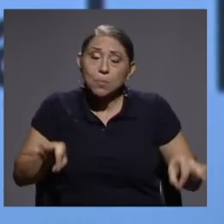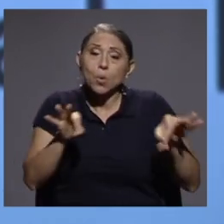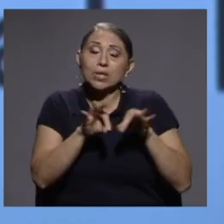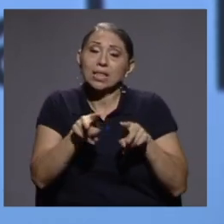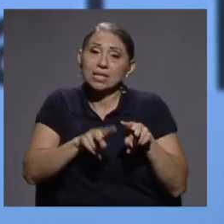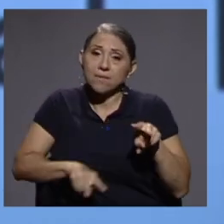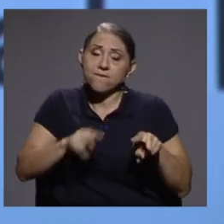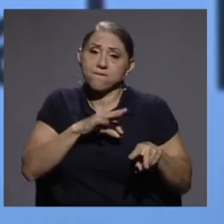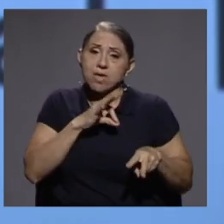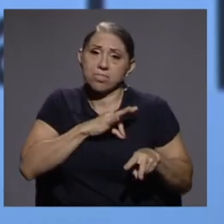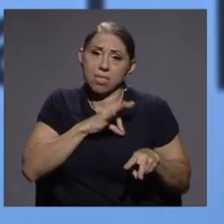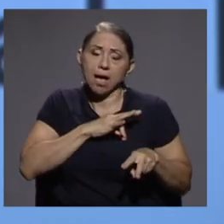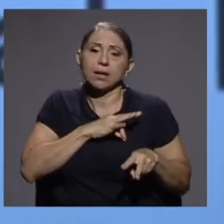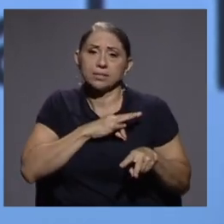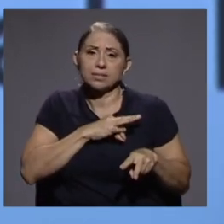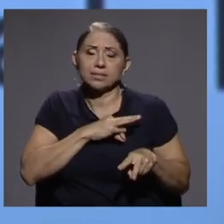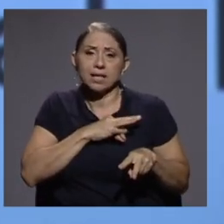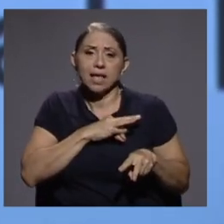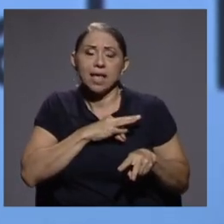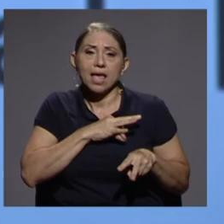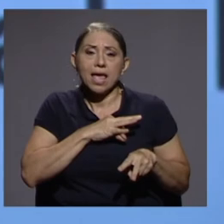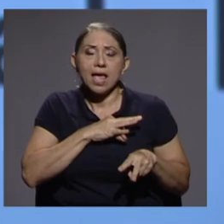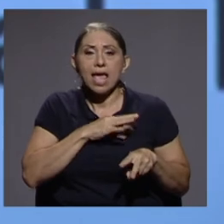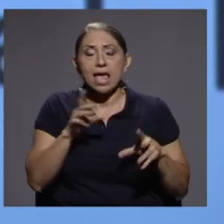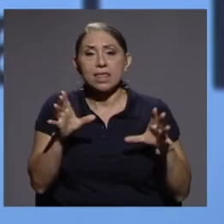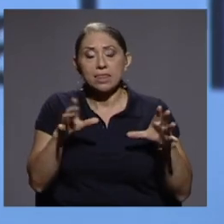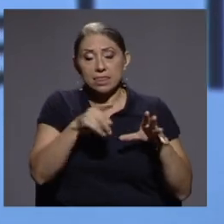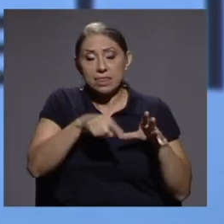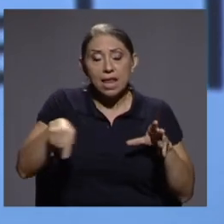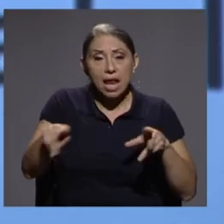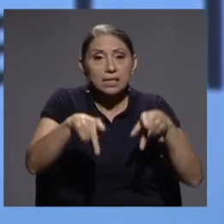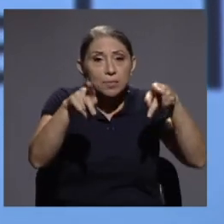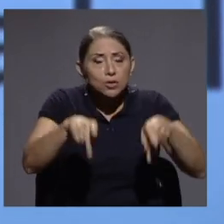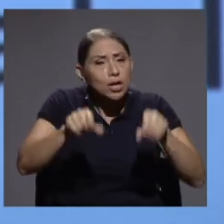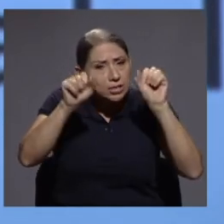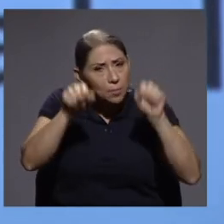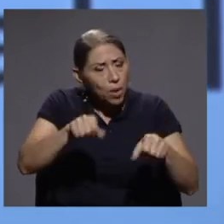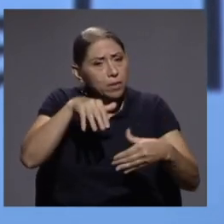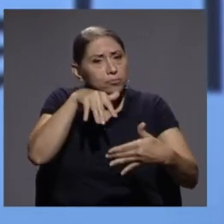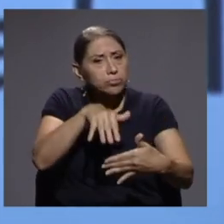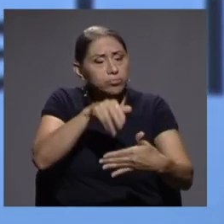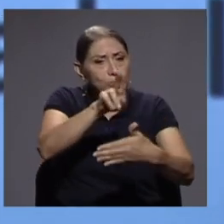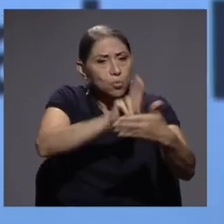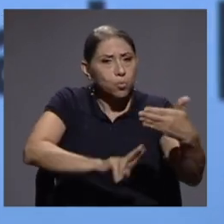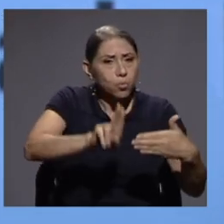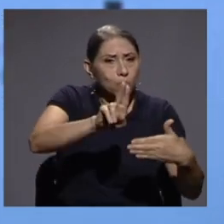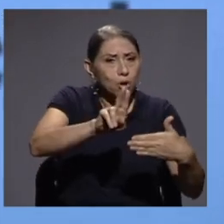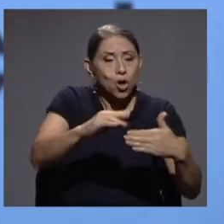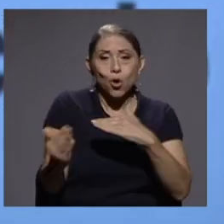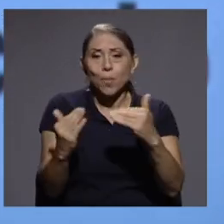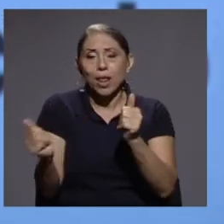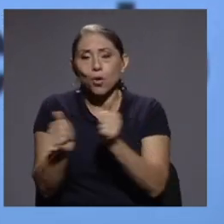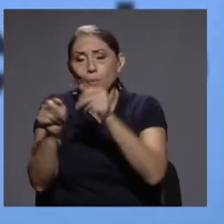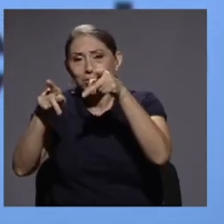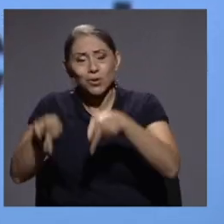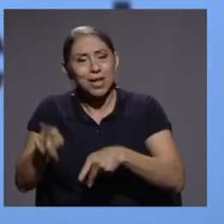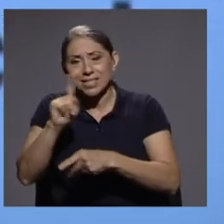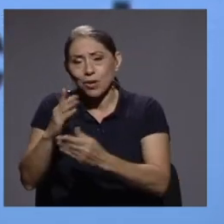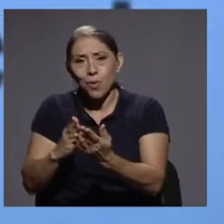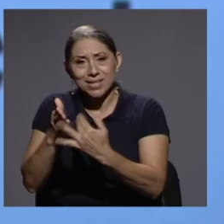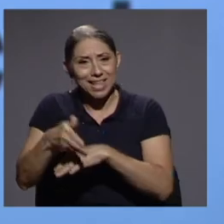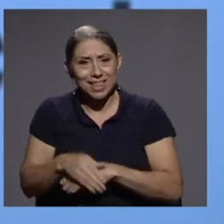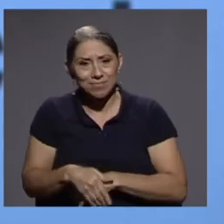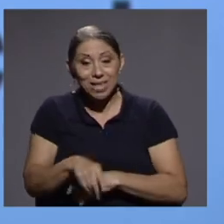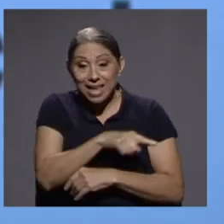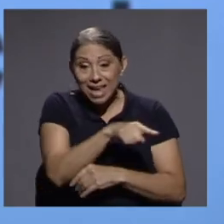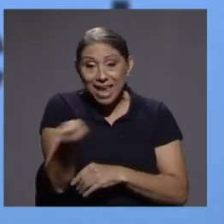el grupo de población que accede a la educación superior y los que no acceden. En el mercado laboral tienen mejores y